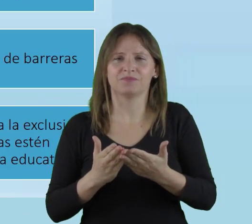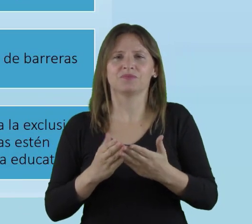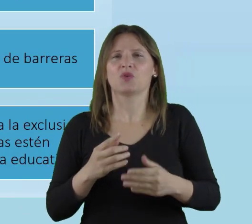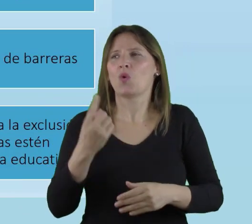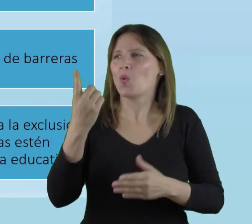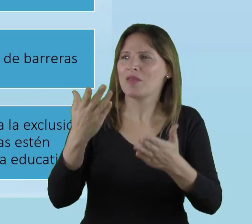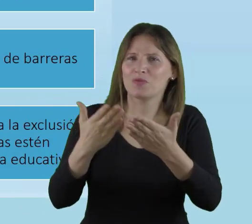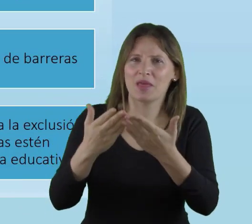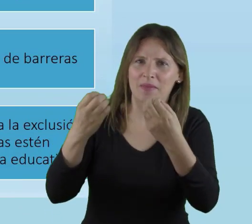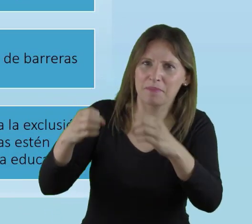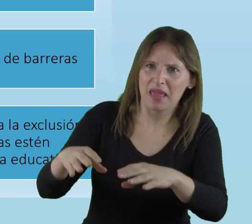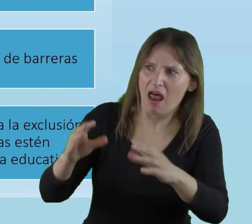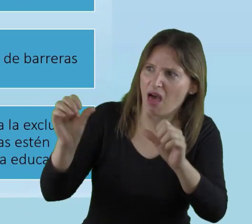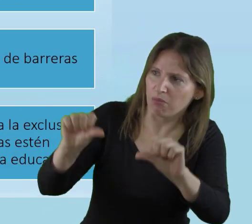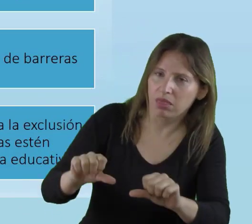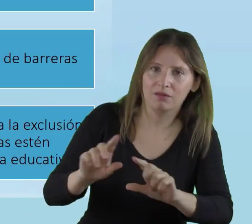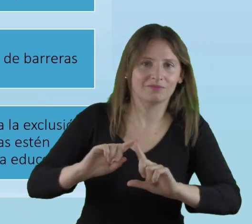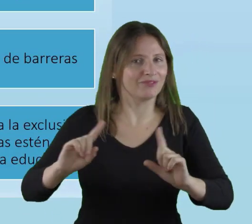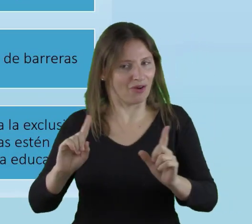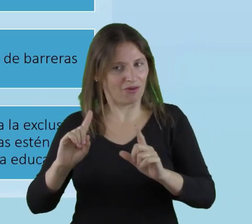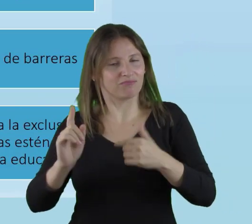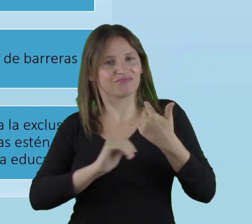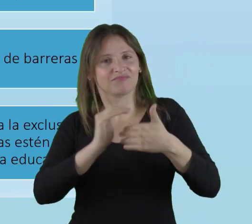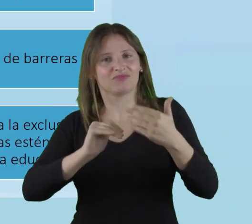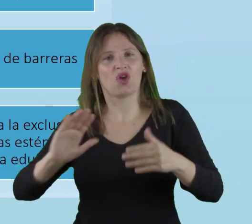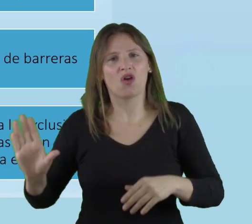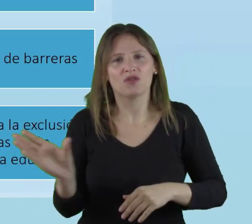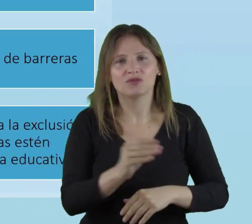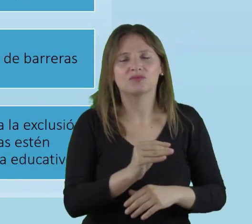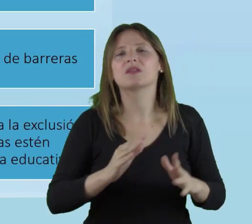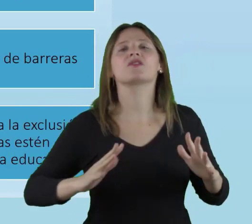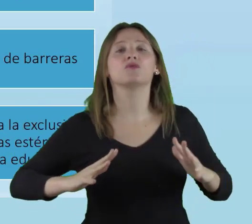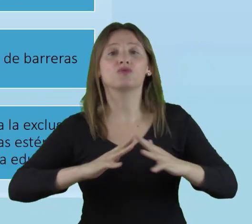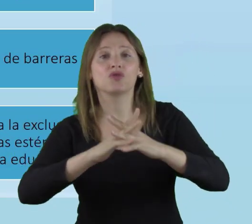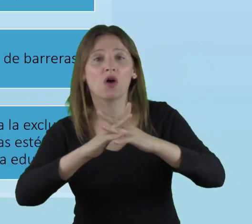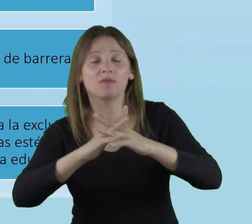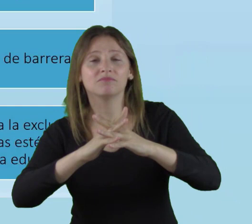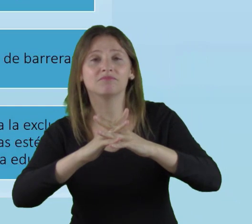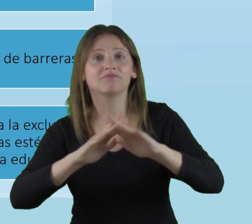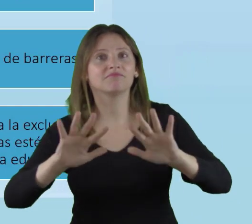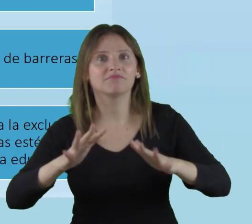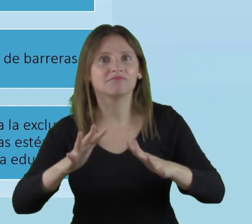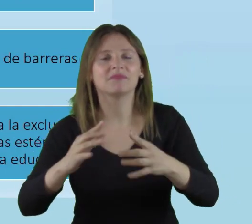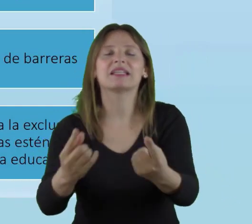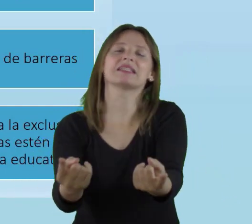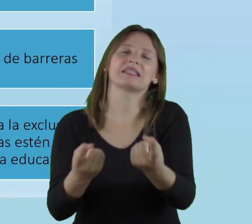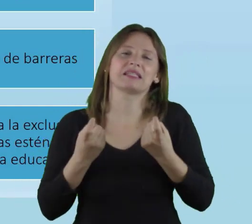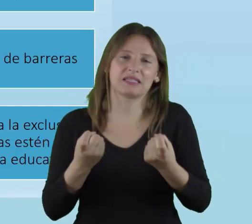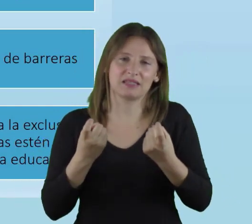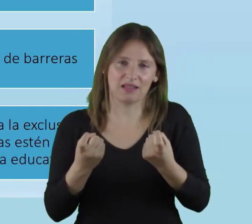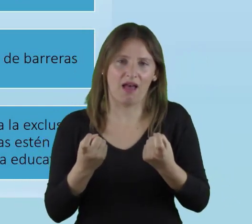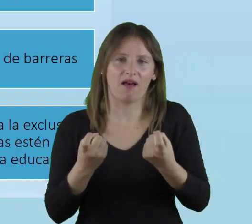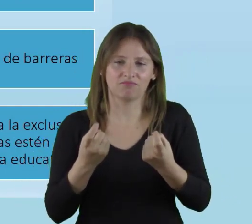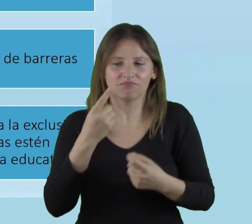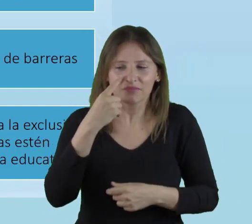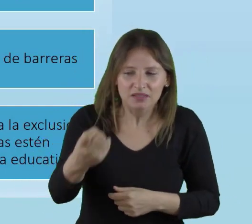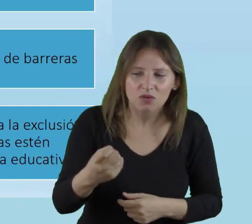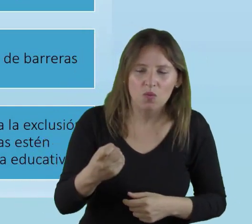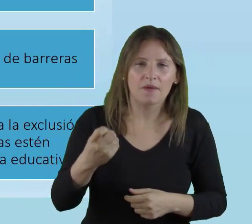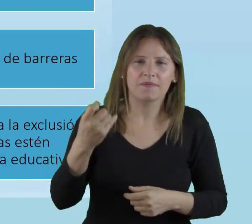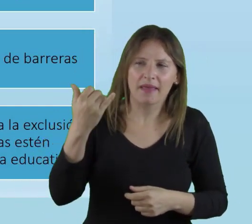ningún estudiante se puede quedar fuera. La inclusión precisa la